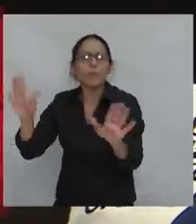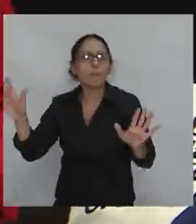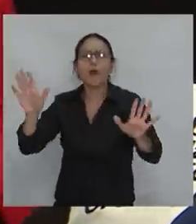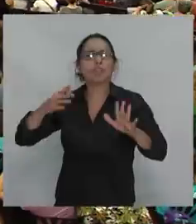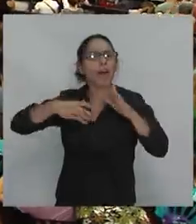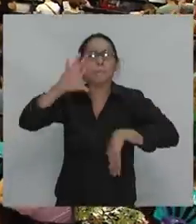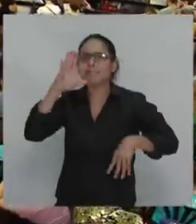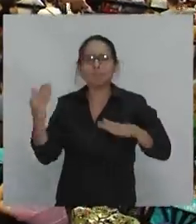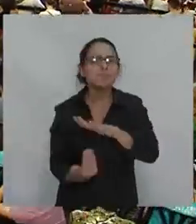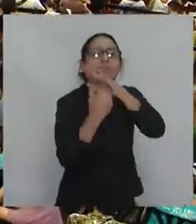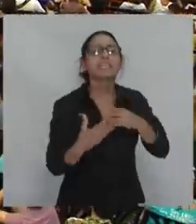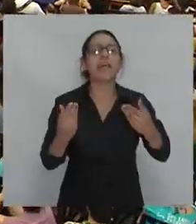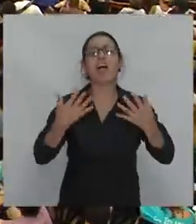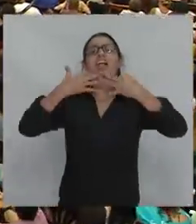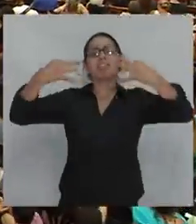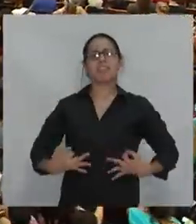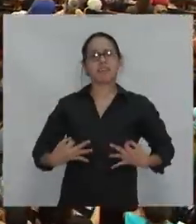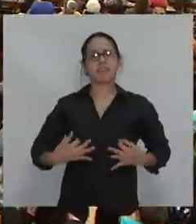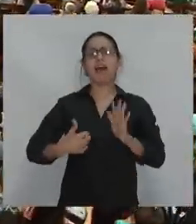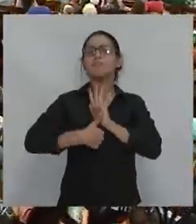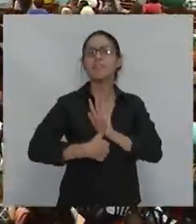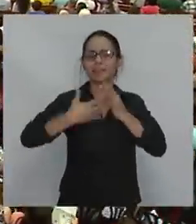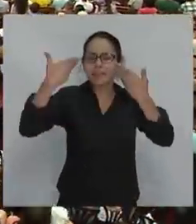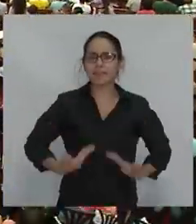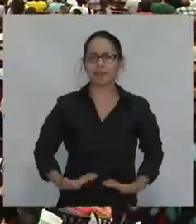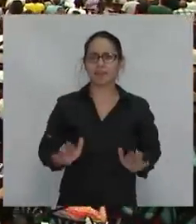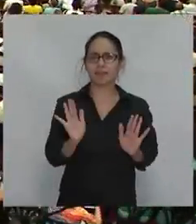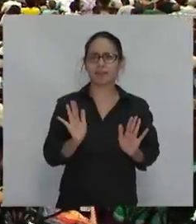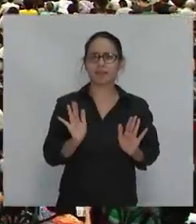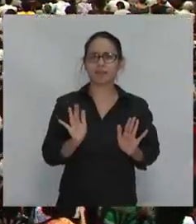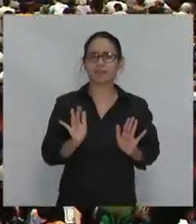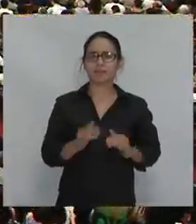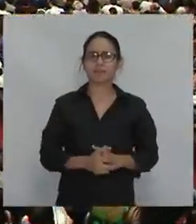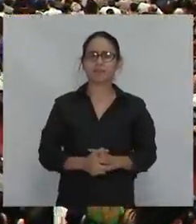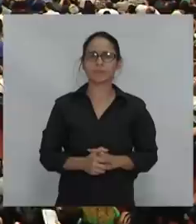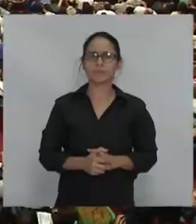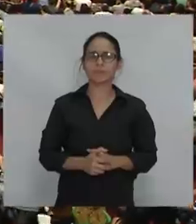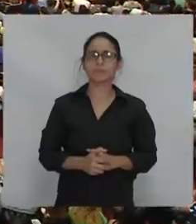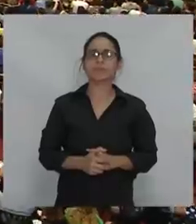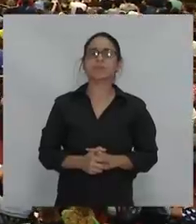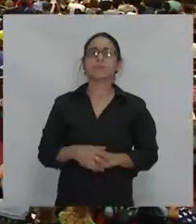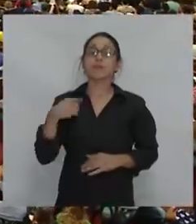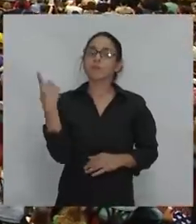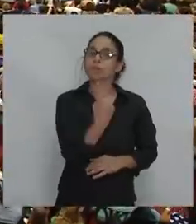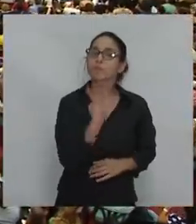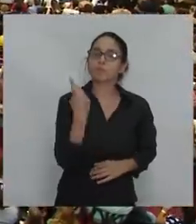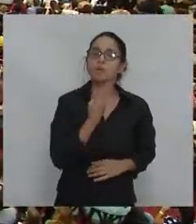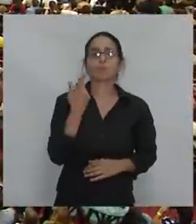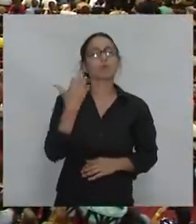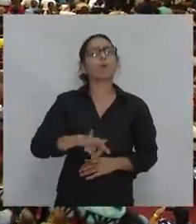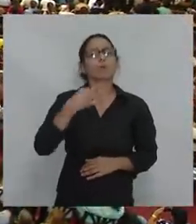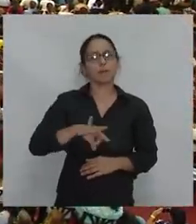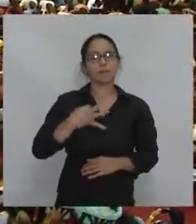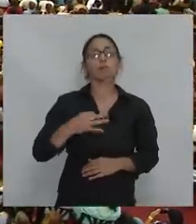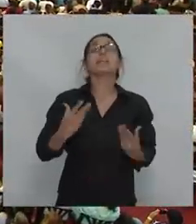corpus de identidad. ¿Y qué ocurre? Que tenemos nosotros la obligación de recuperar